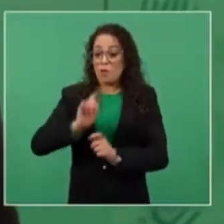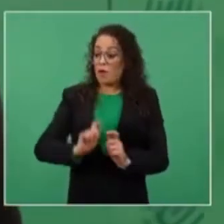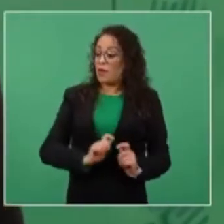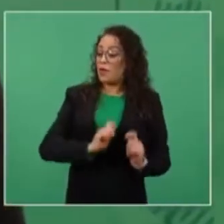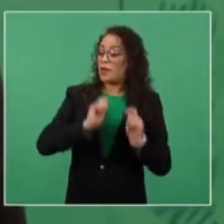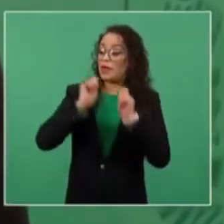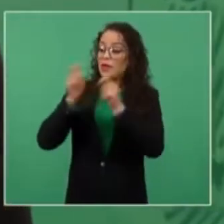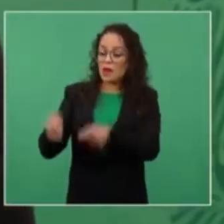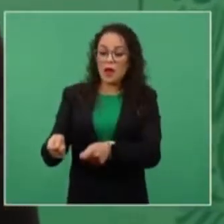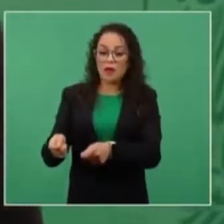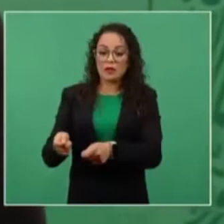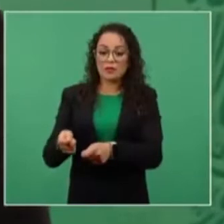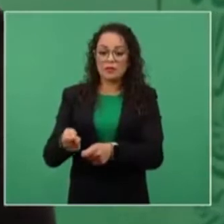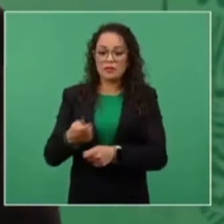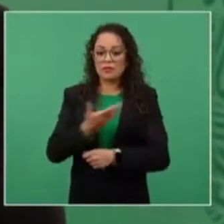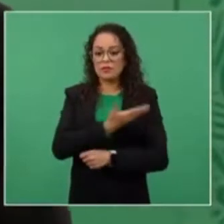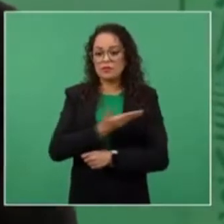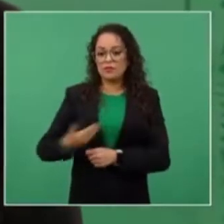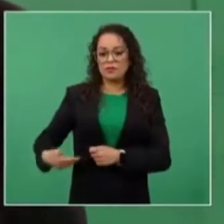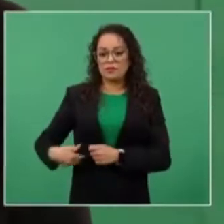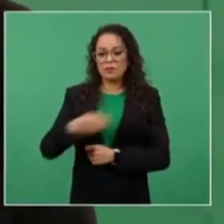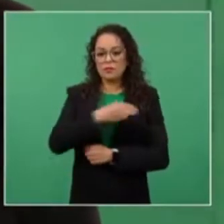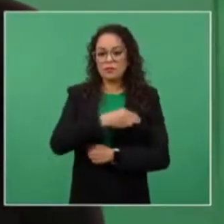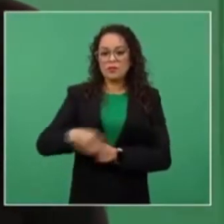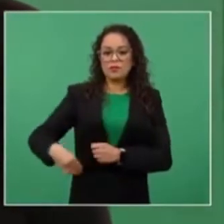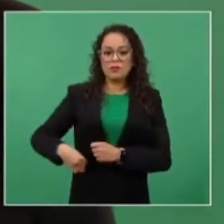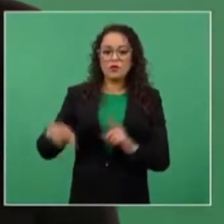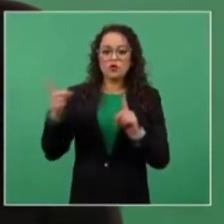a un presidente municipal de Yucatán.